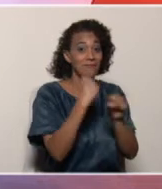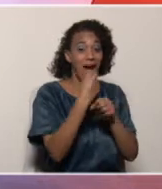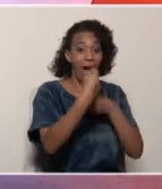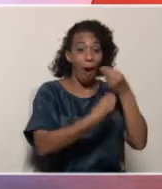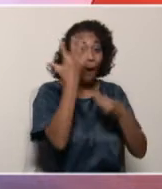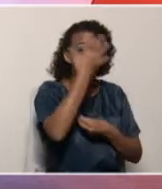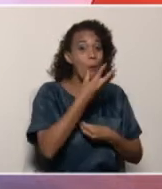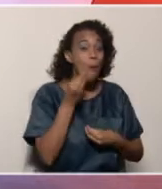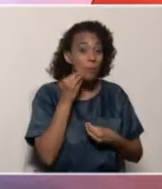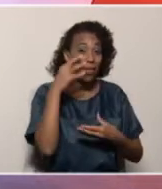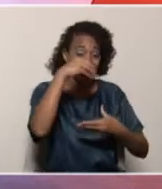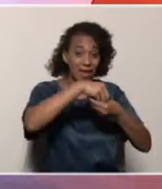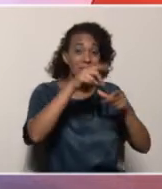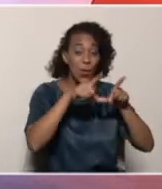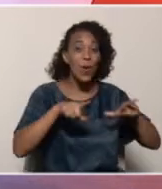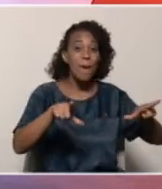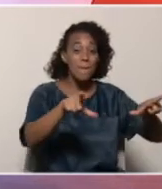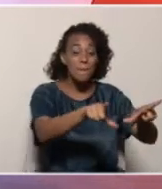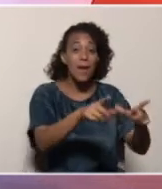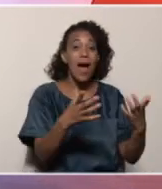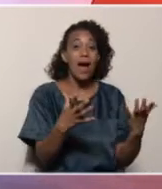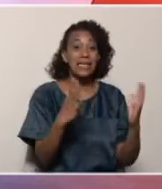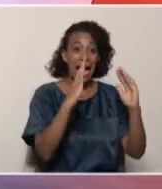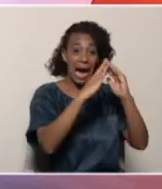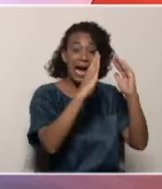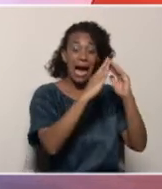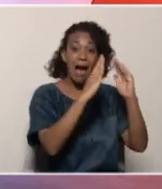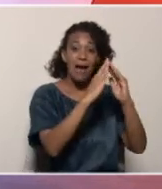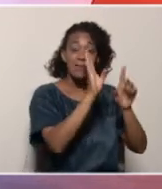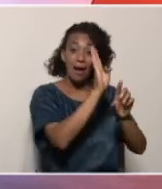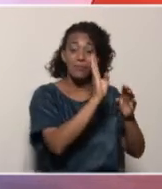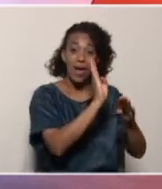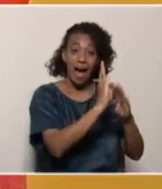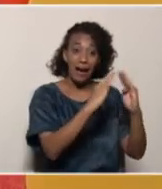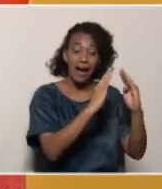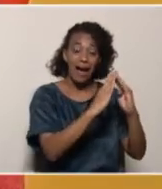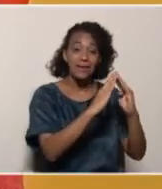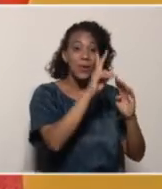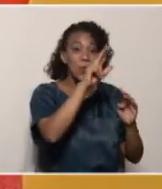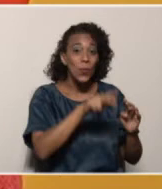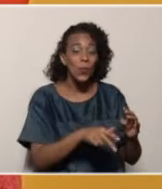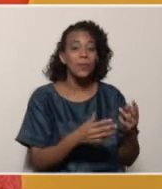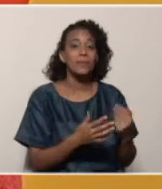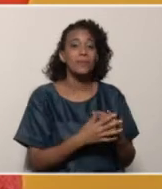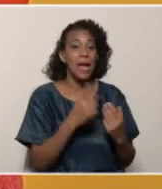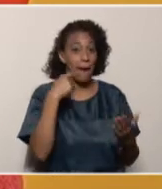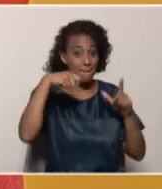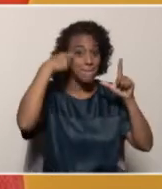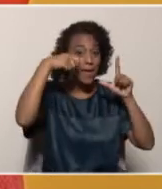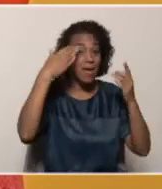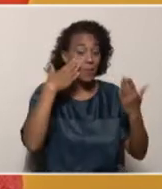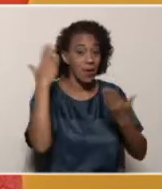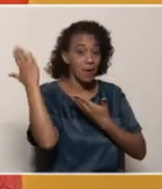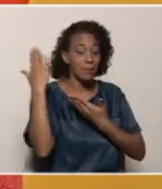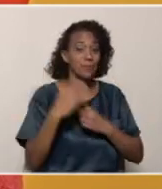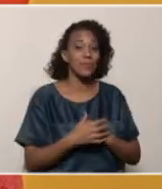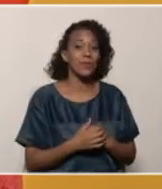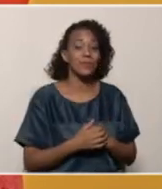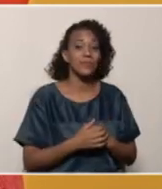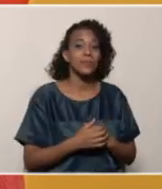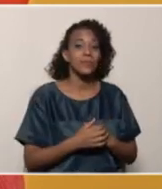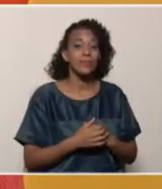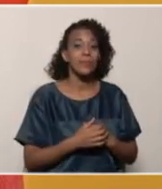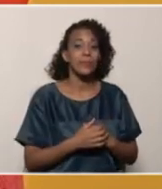allí dentro de esa casa hogar. Y no solamente, así como tenemos este video de ejemplo, pues también podemos